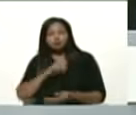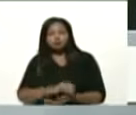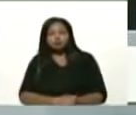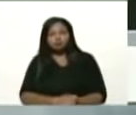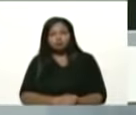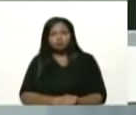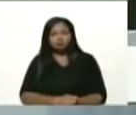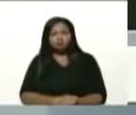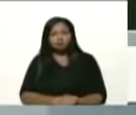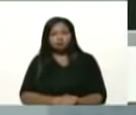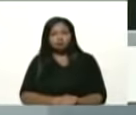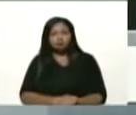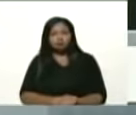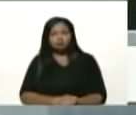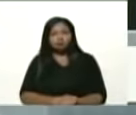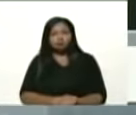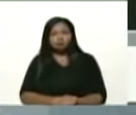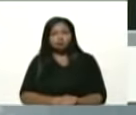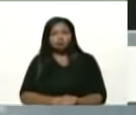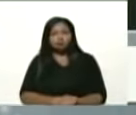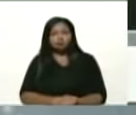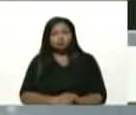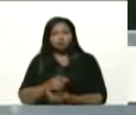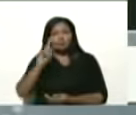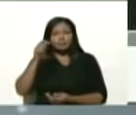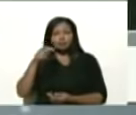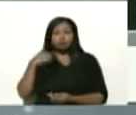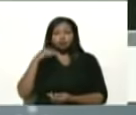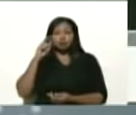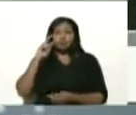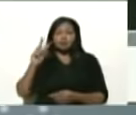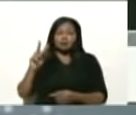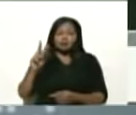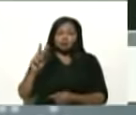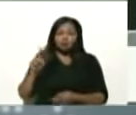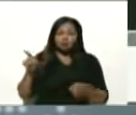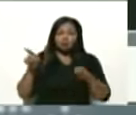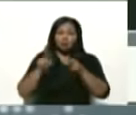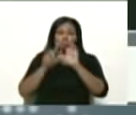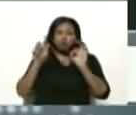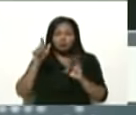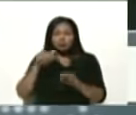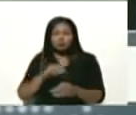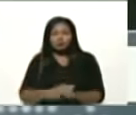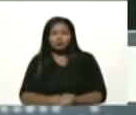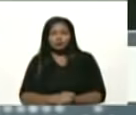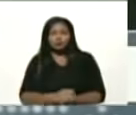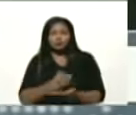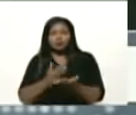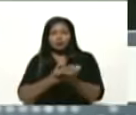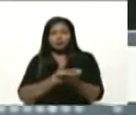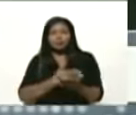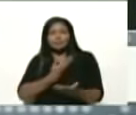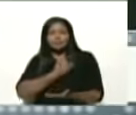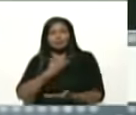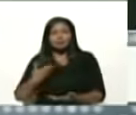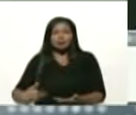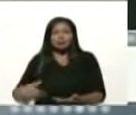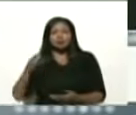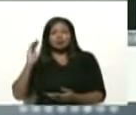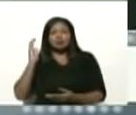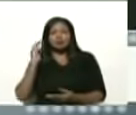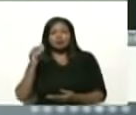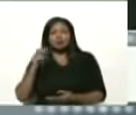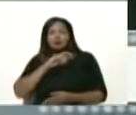también estuve viendo a la expresidenta de la asamblea